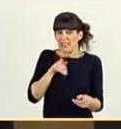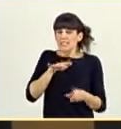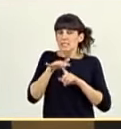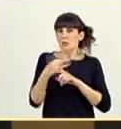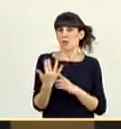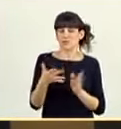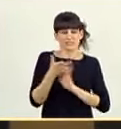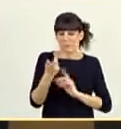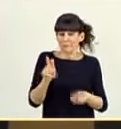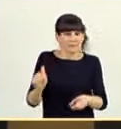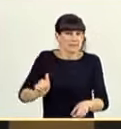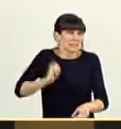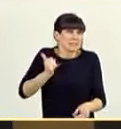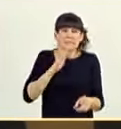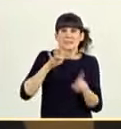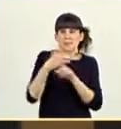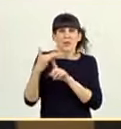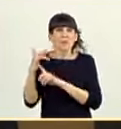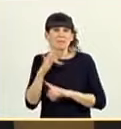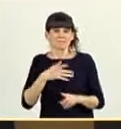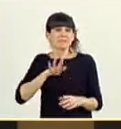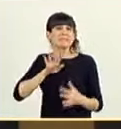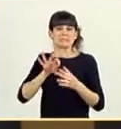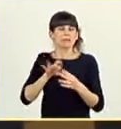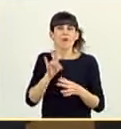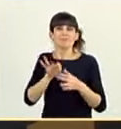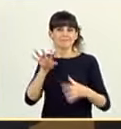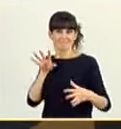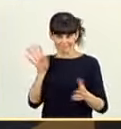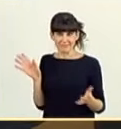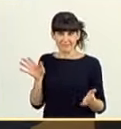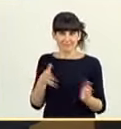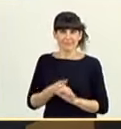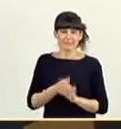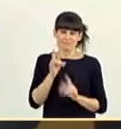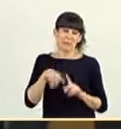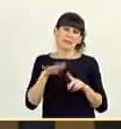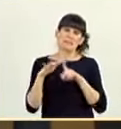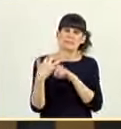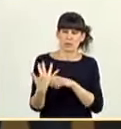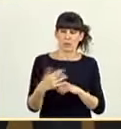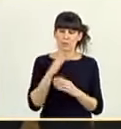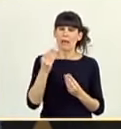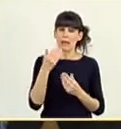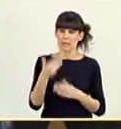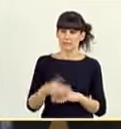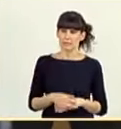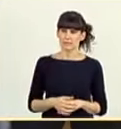la casuística en la que uno puede y el marco en el que uno se desenvuelve en este tipo de circunstancias. Gracias.